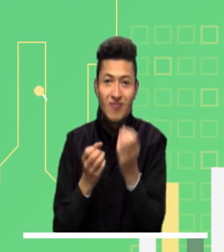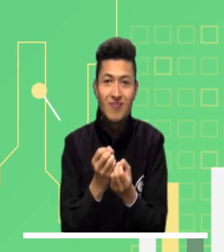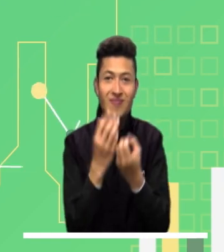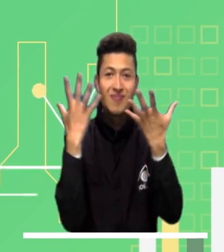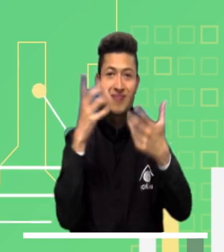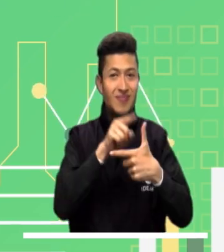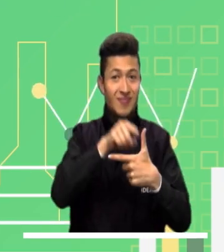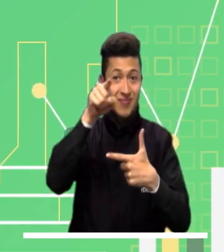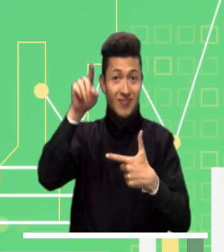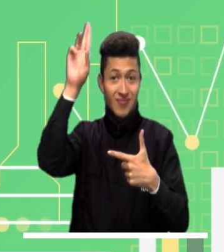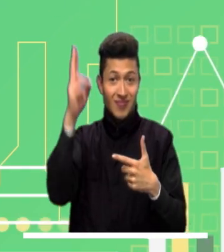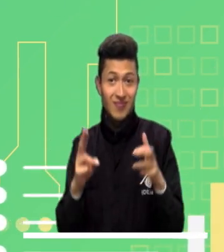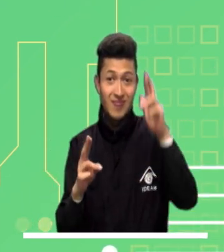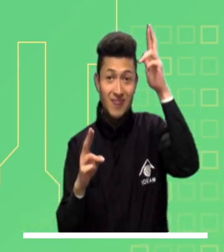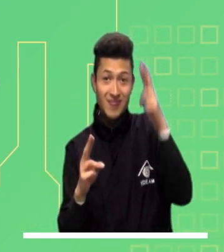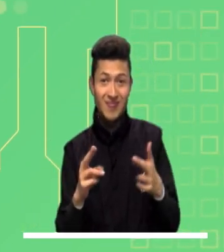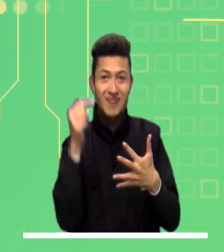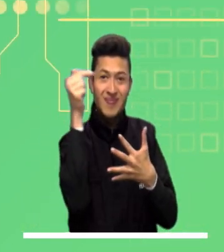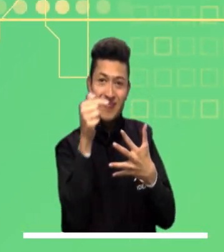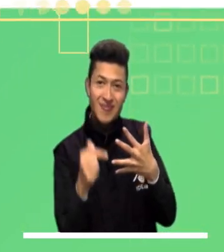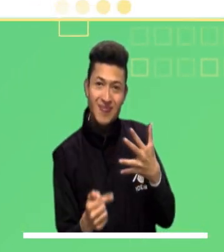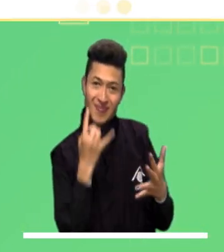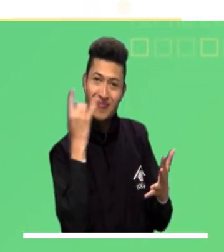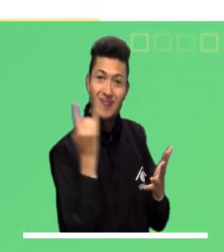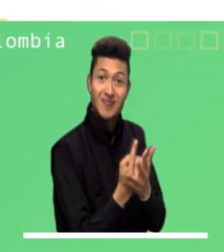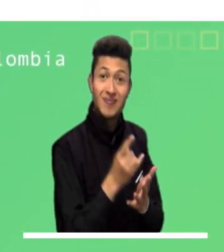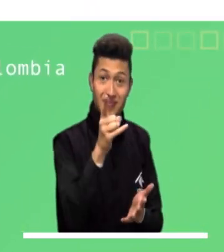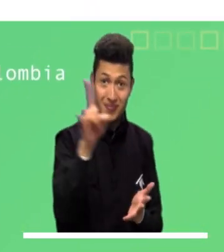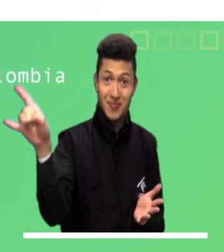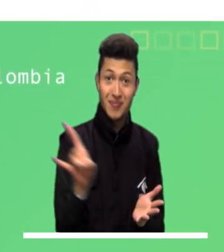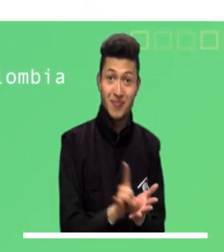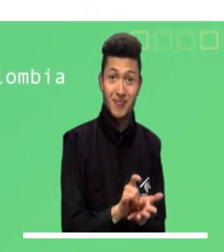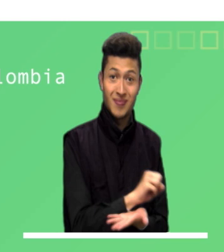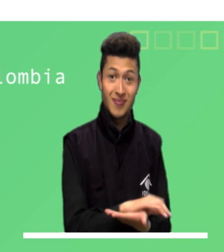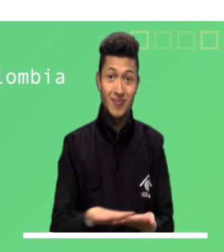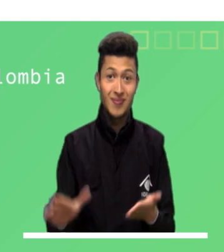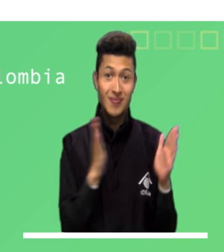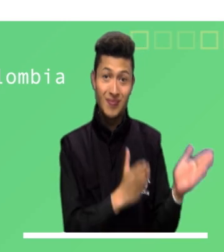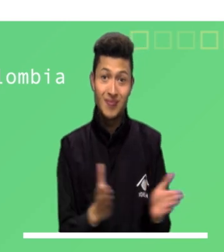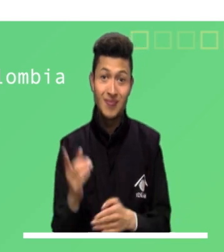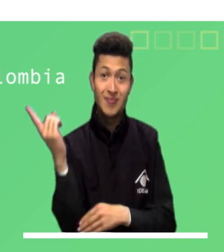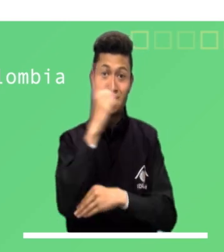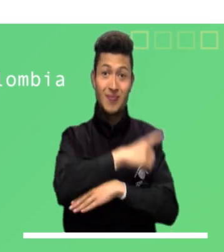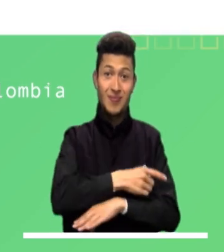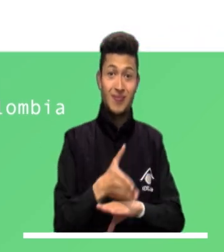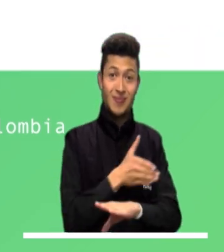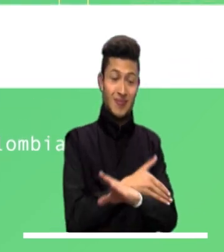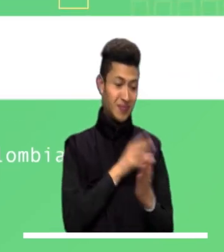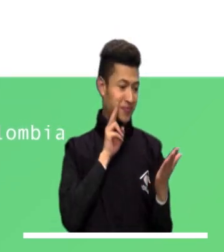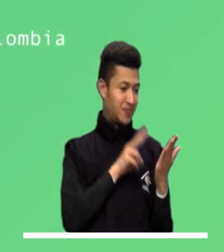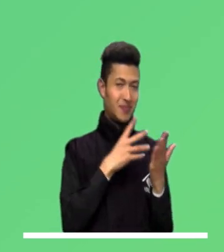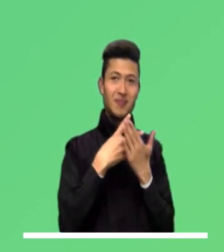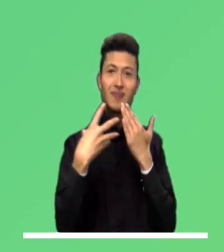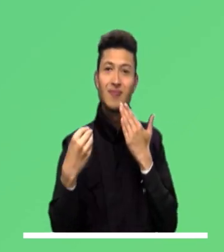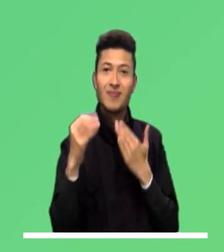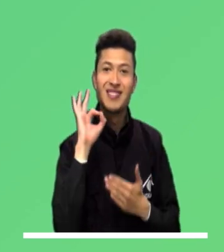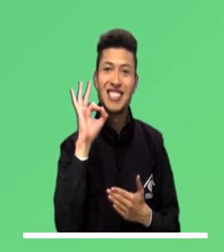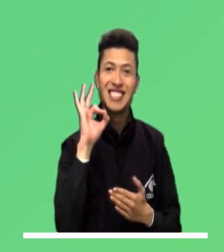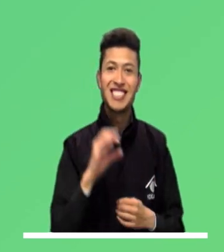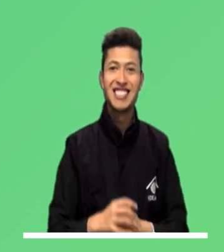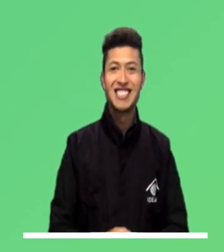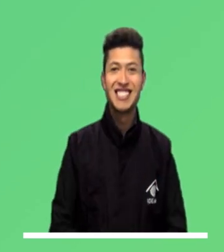Información detallada a nivel municipal, cifras de deforestación, estadísticas de rayos y otros datos de interés.